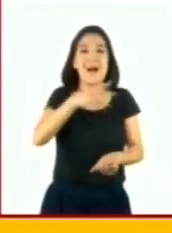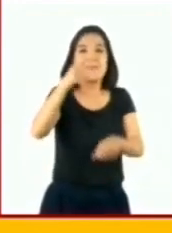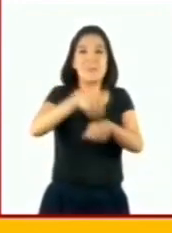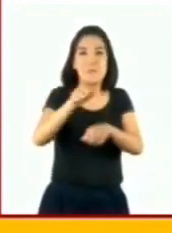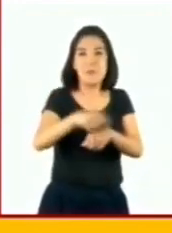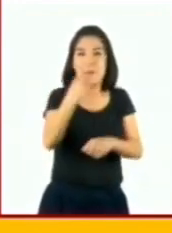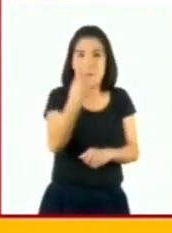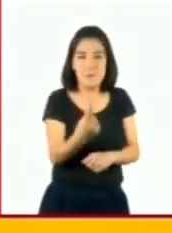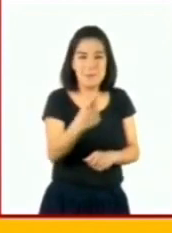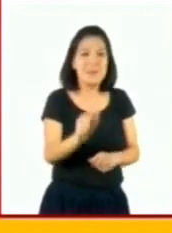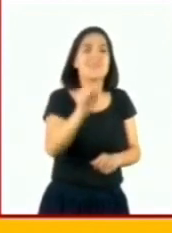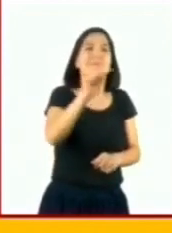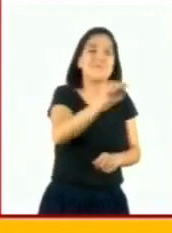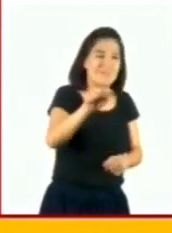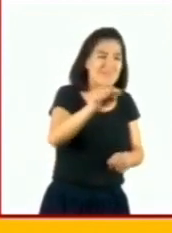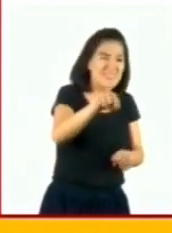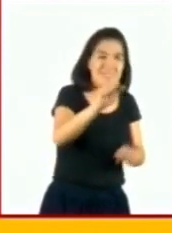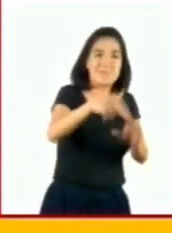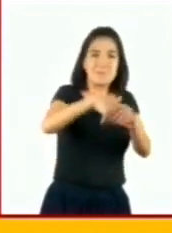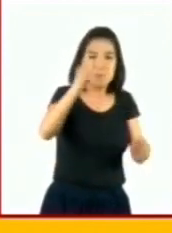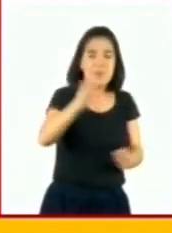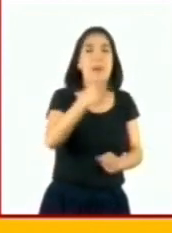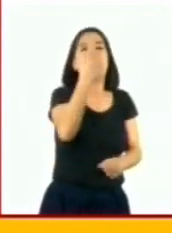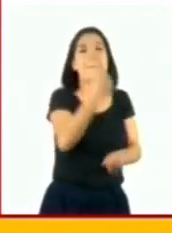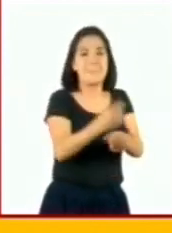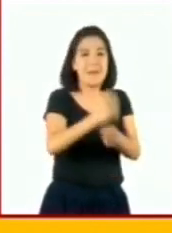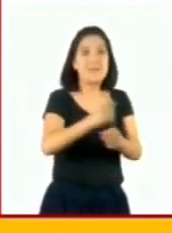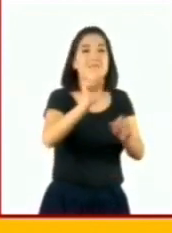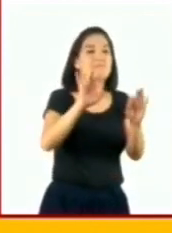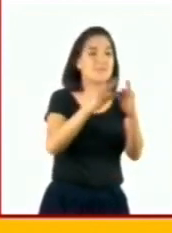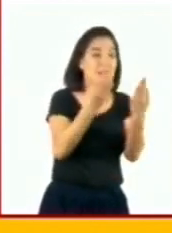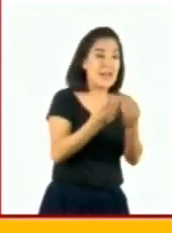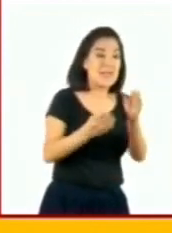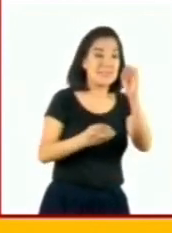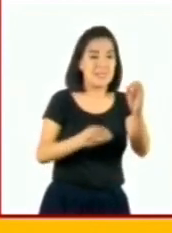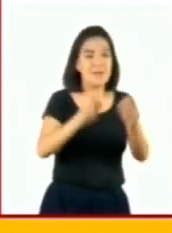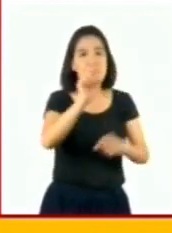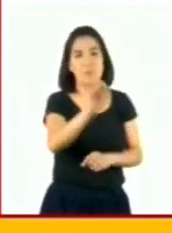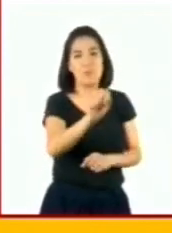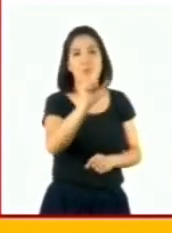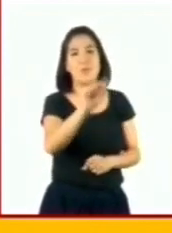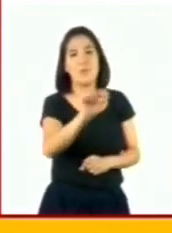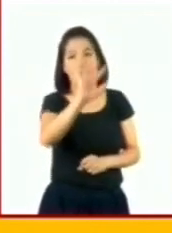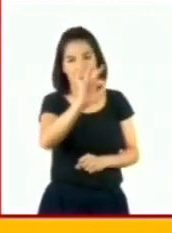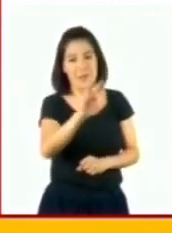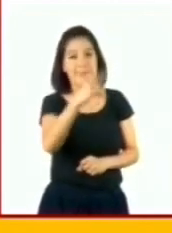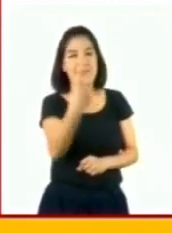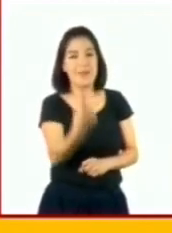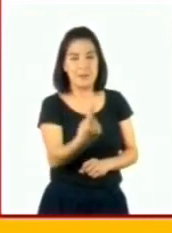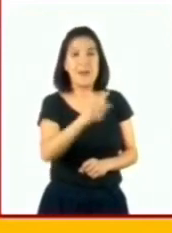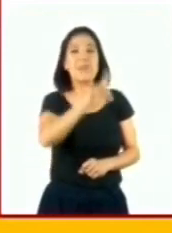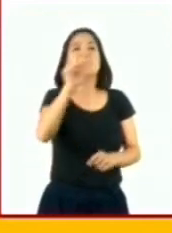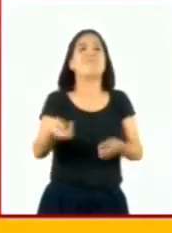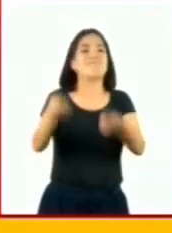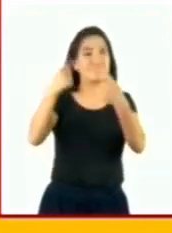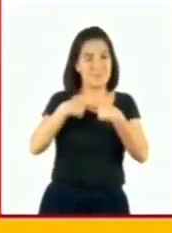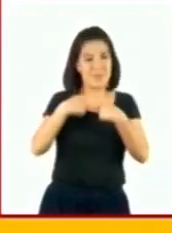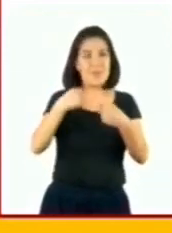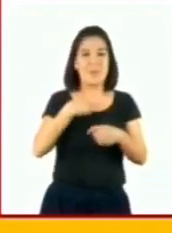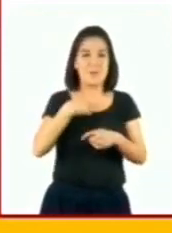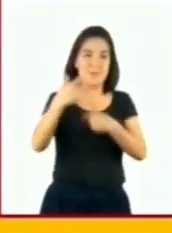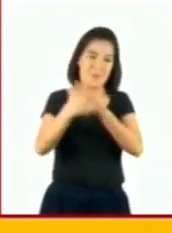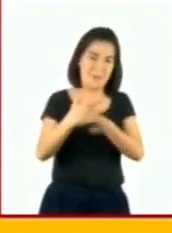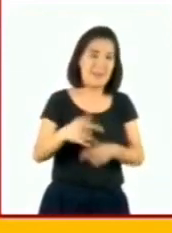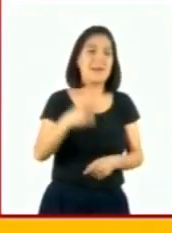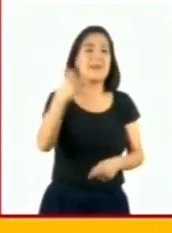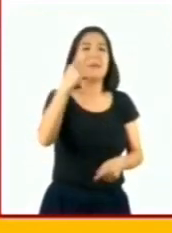Este se anota en el segundo espacio, formando el número 0.41. Después me tocaría a mí, si en mi primer